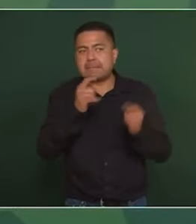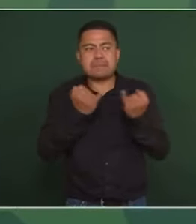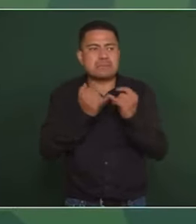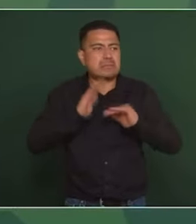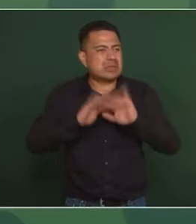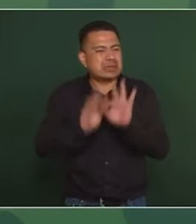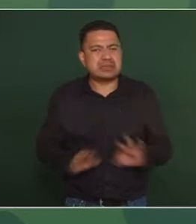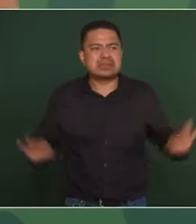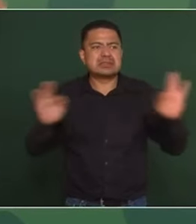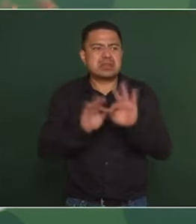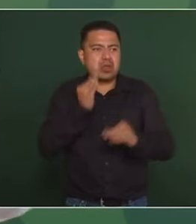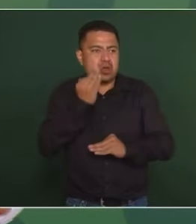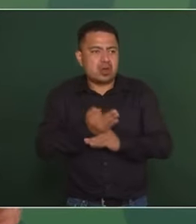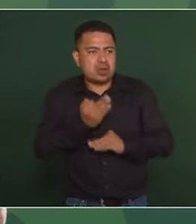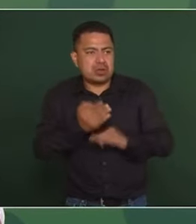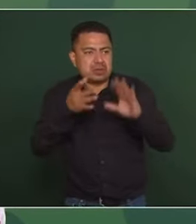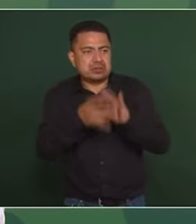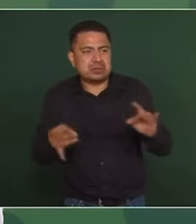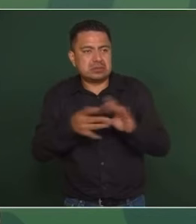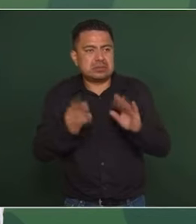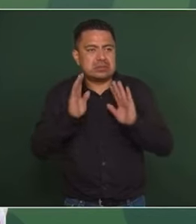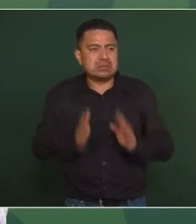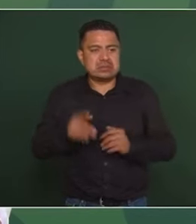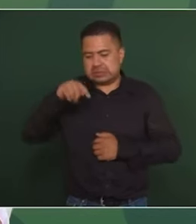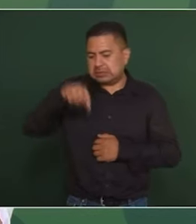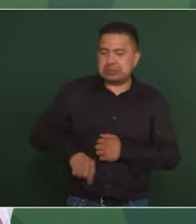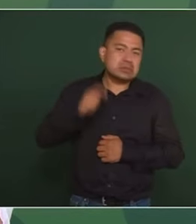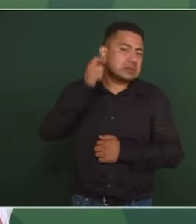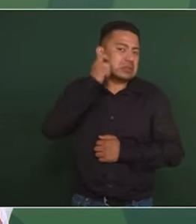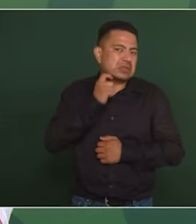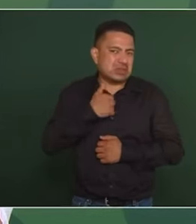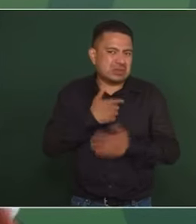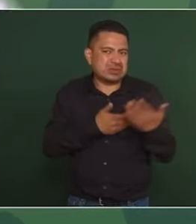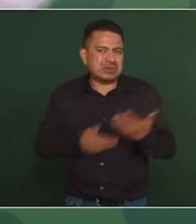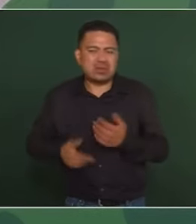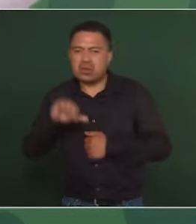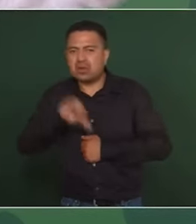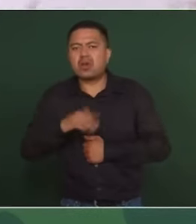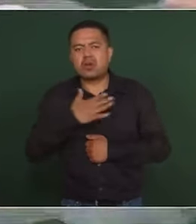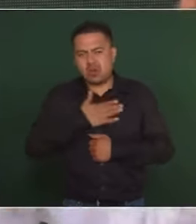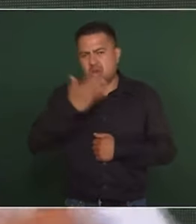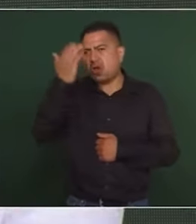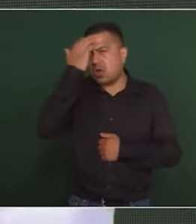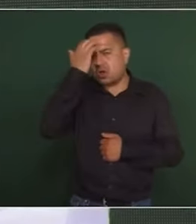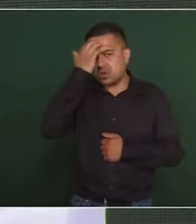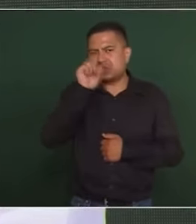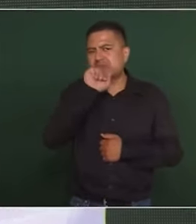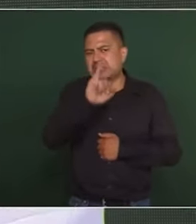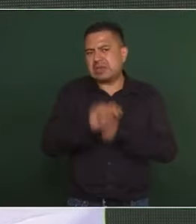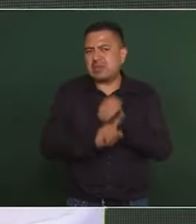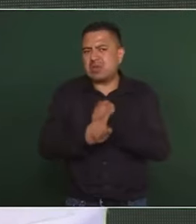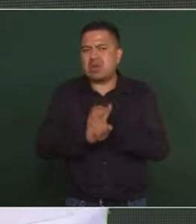decir, porque estamos en Guerrero, yo conozco la situación de